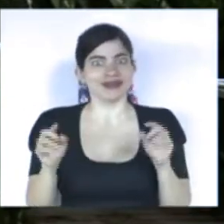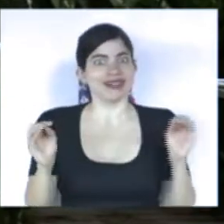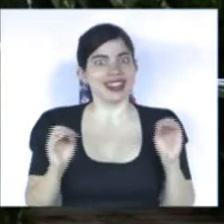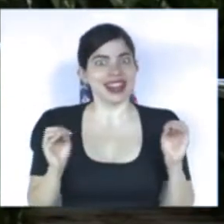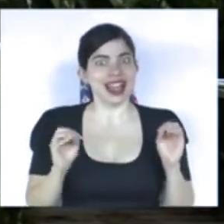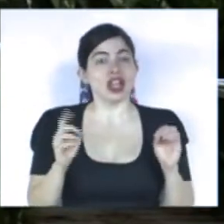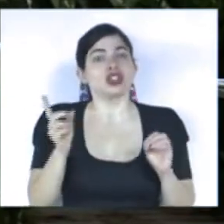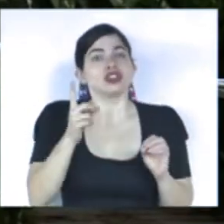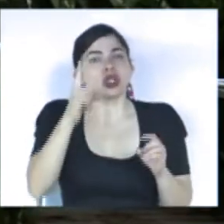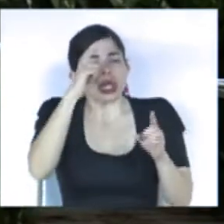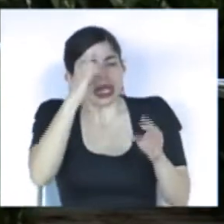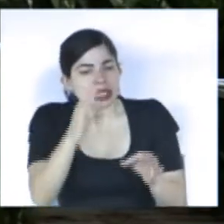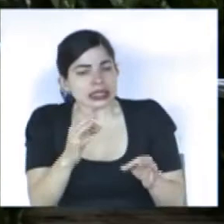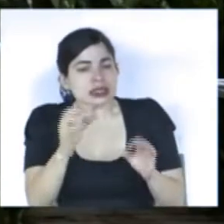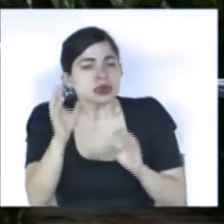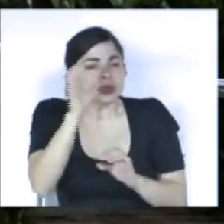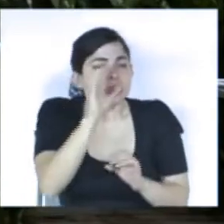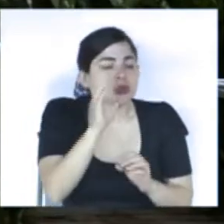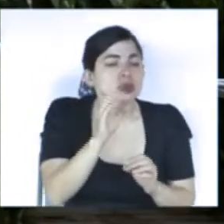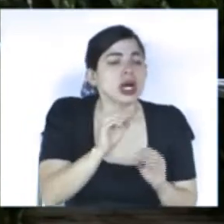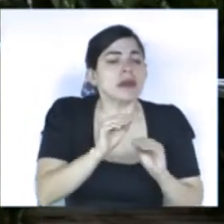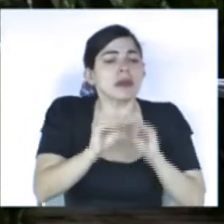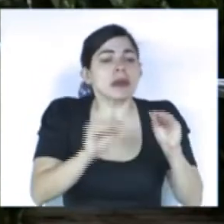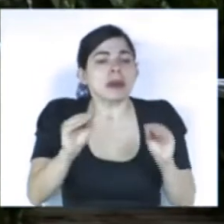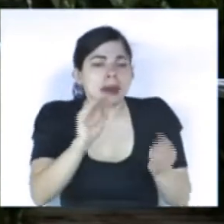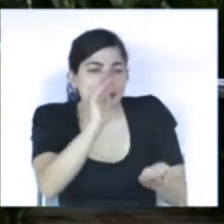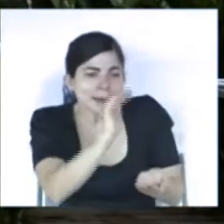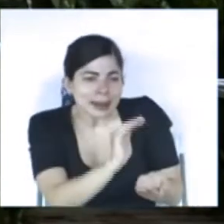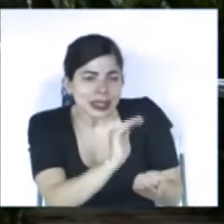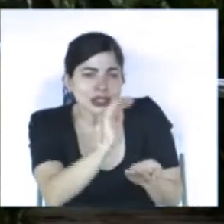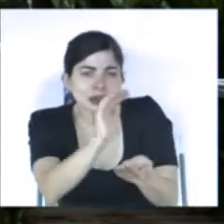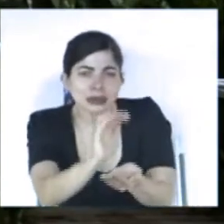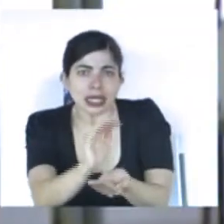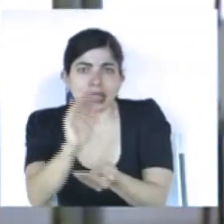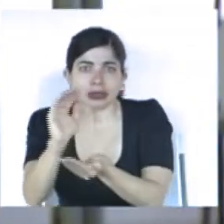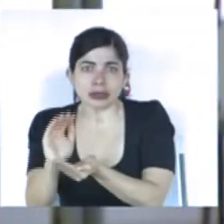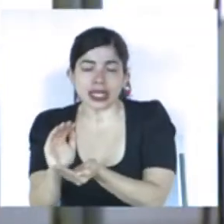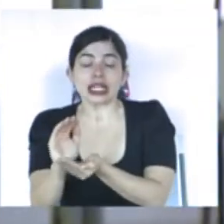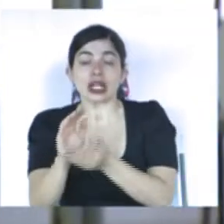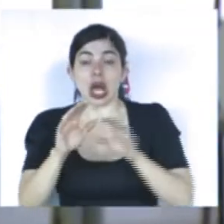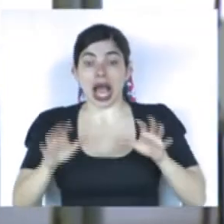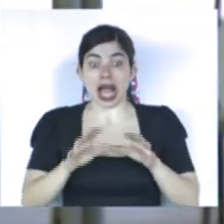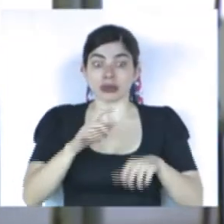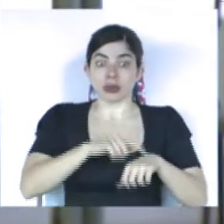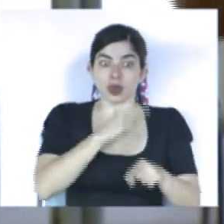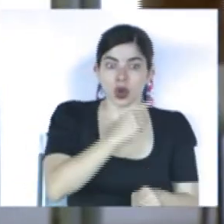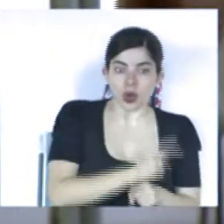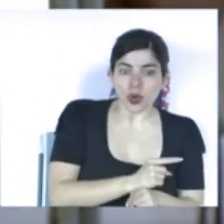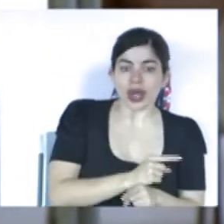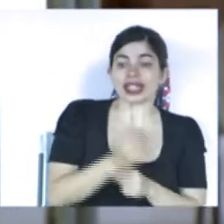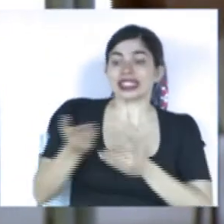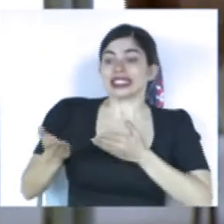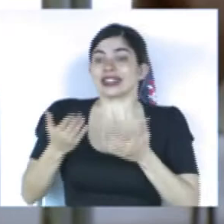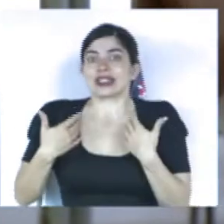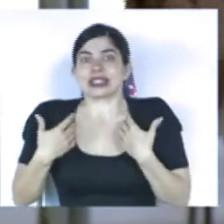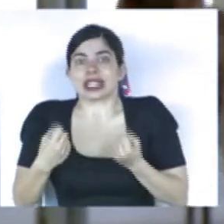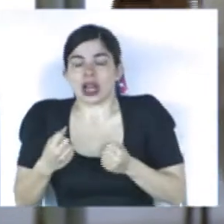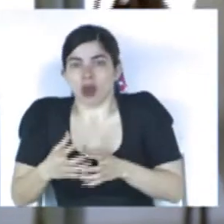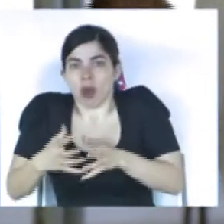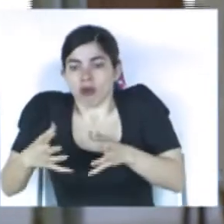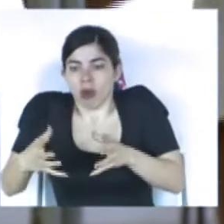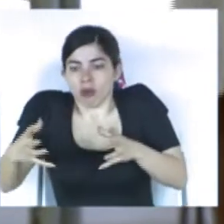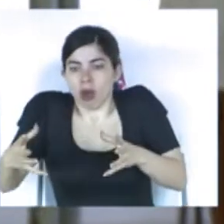reducir la transmisión del virus, tomar acciones en los momentos adecuados, ampliar la capacidad de los servicios de salud